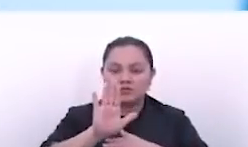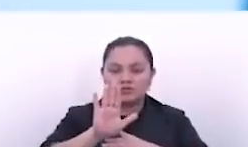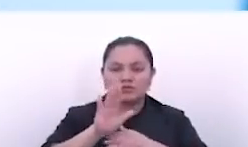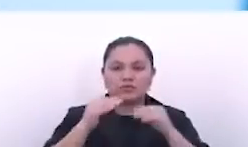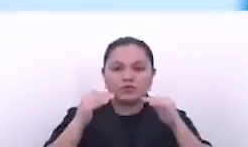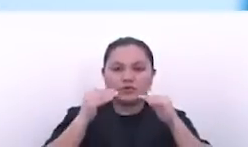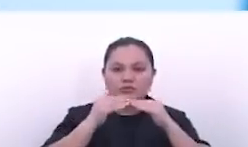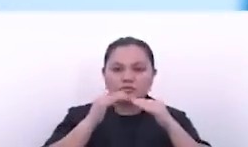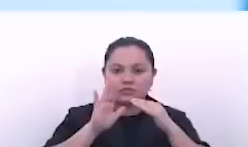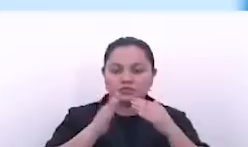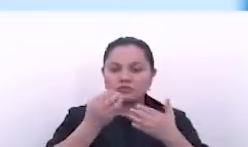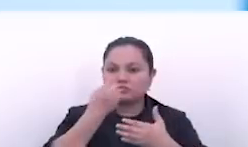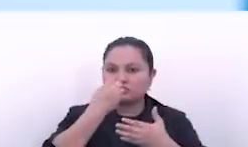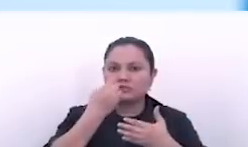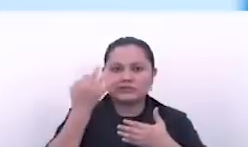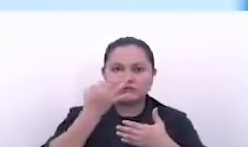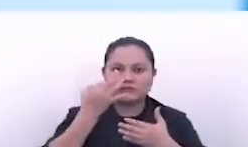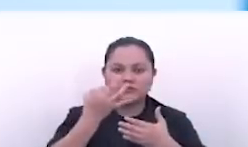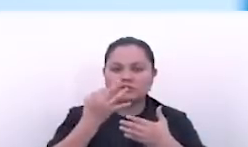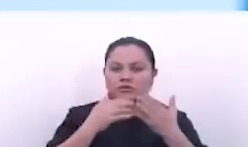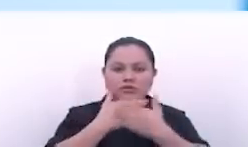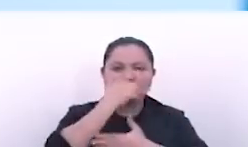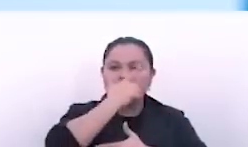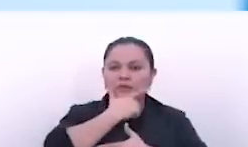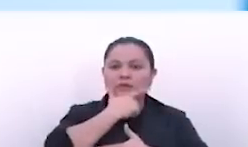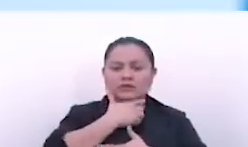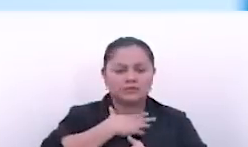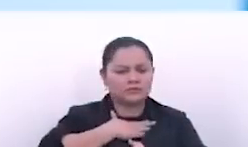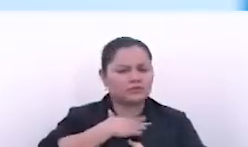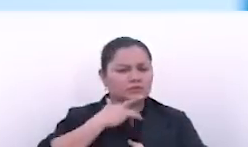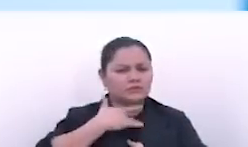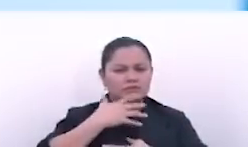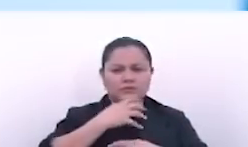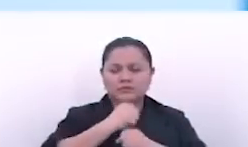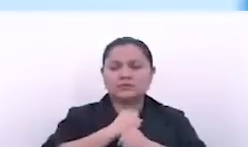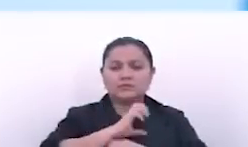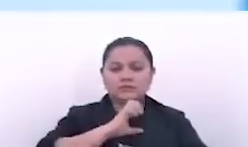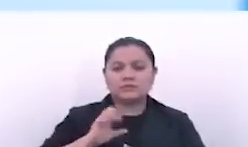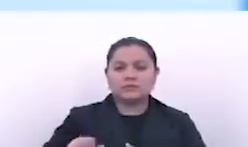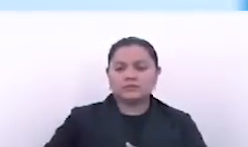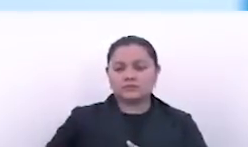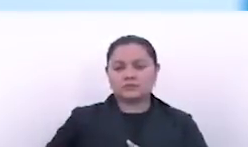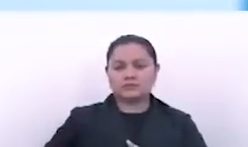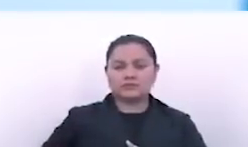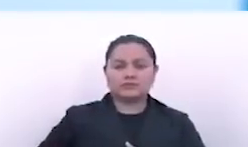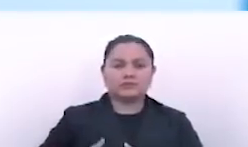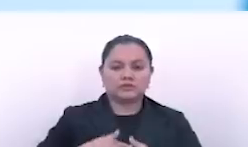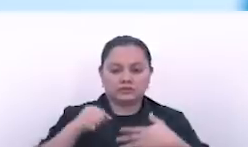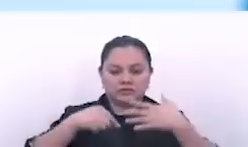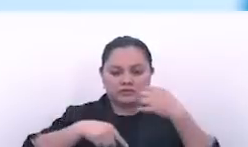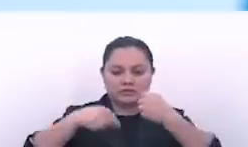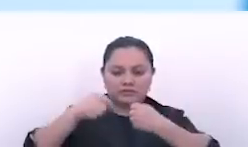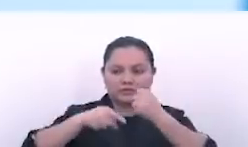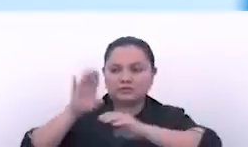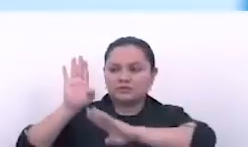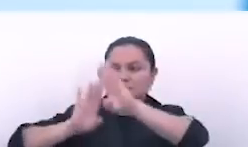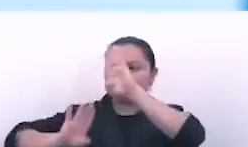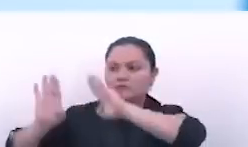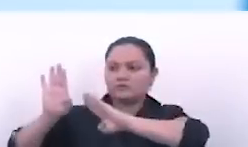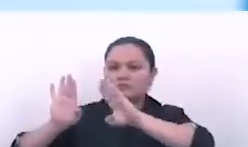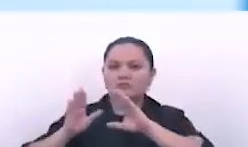que hoy, sin duda, estoy convencida que El Salvador tendrá una cosecha histórica.